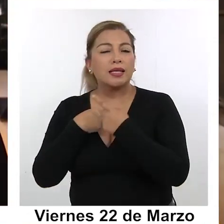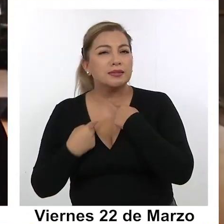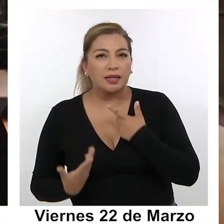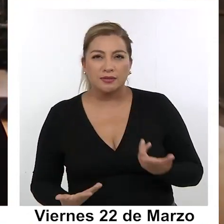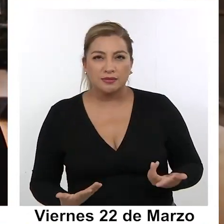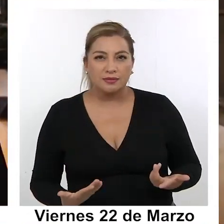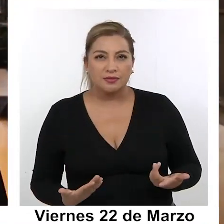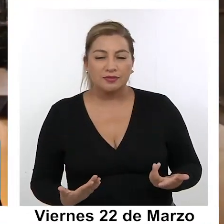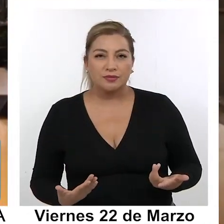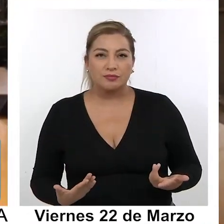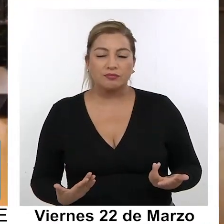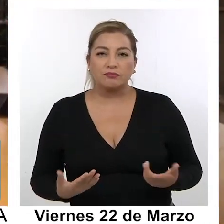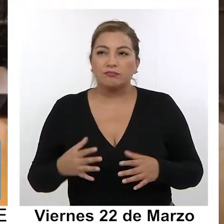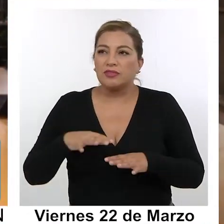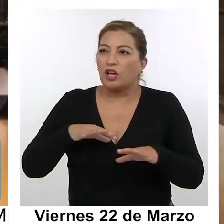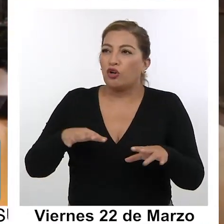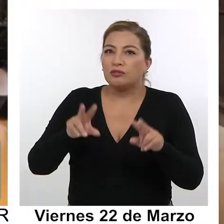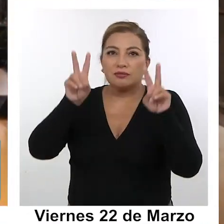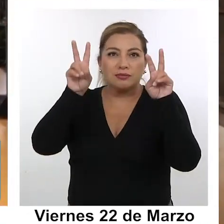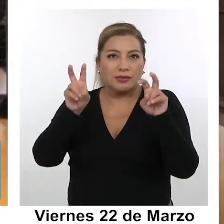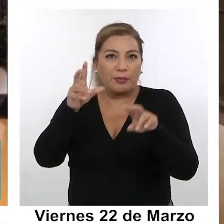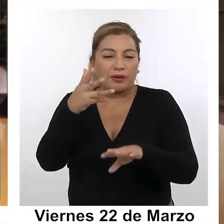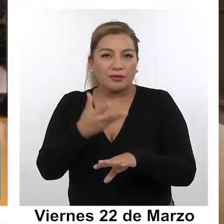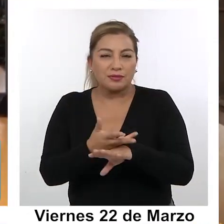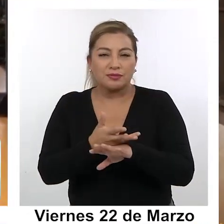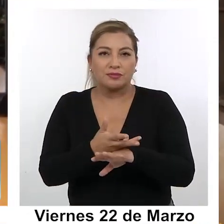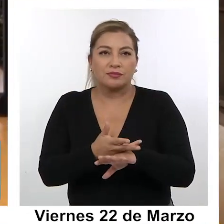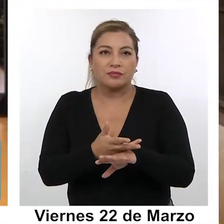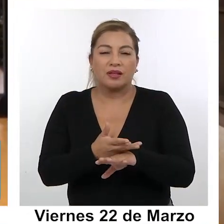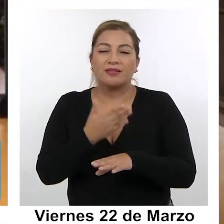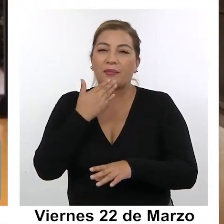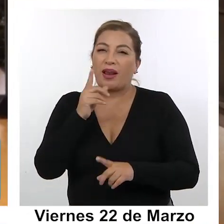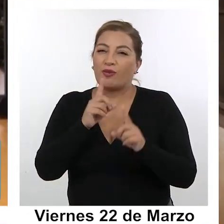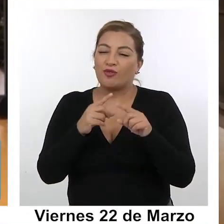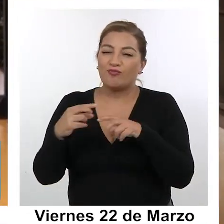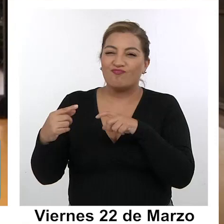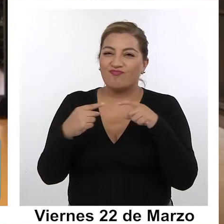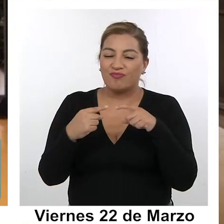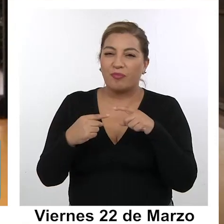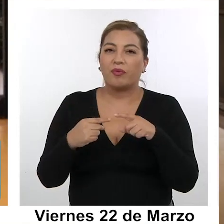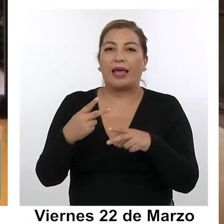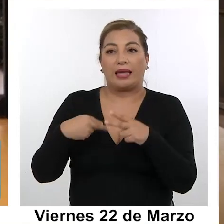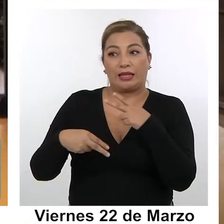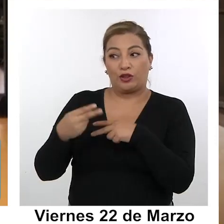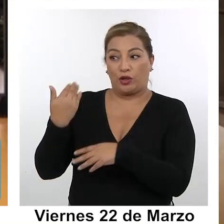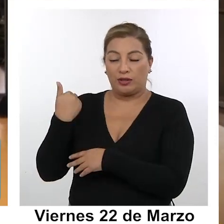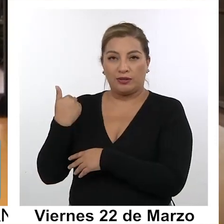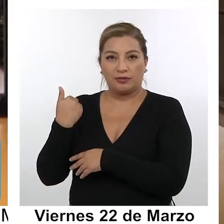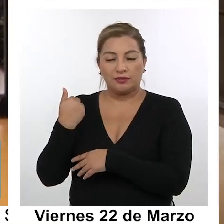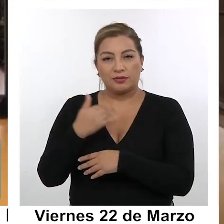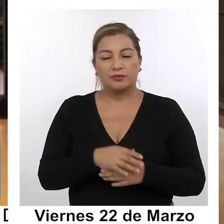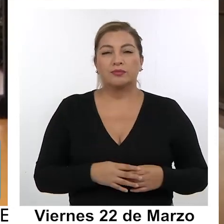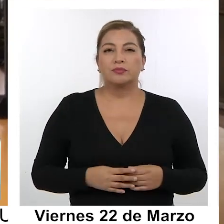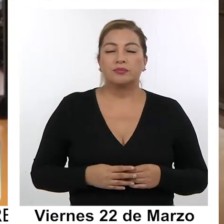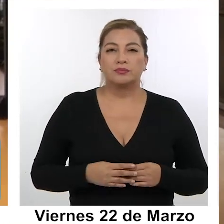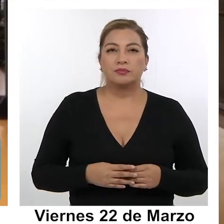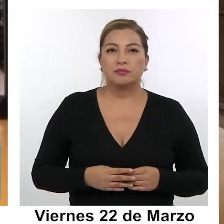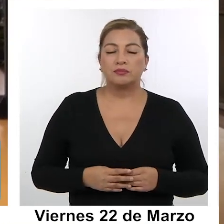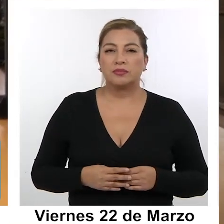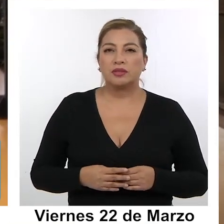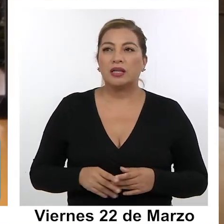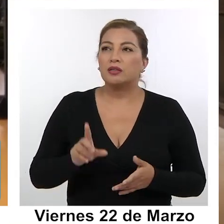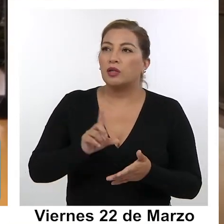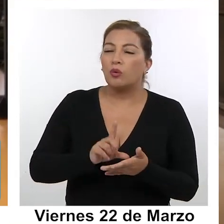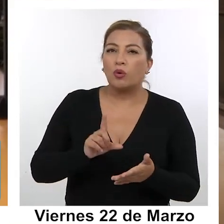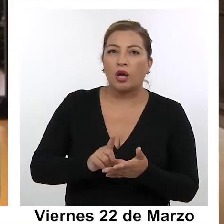las cosas, las temáticas que tiene y los conflictos también que son históricos. Y la escena cultural